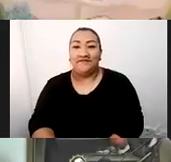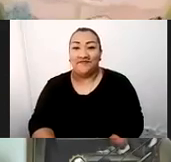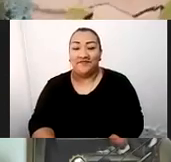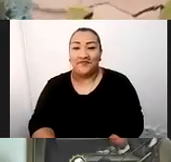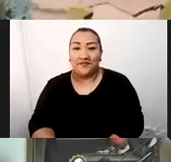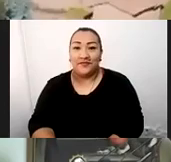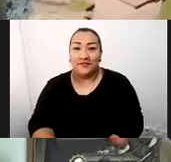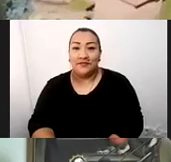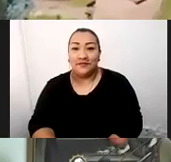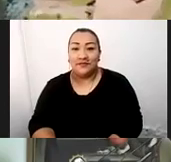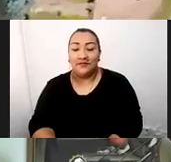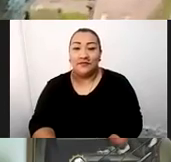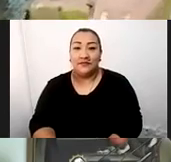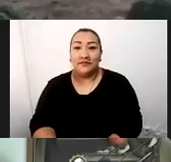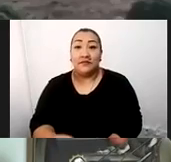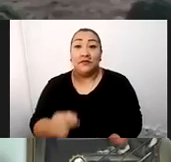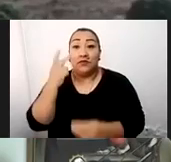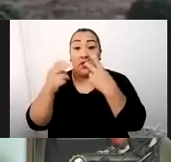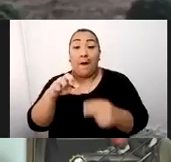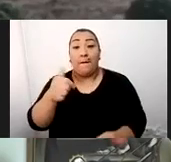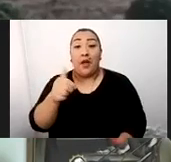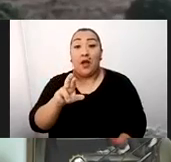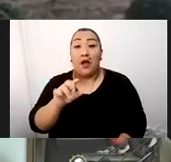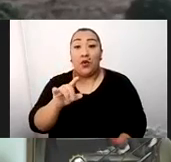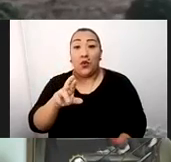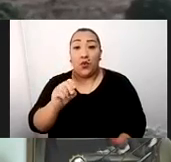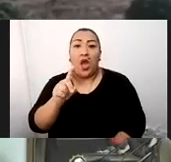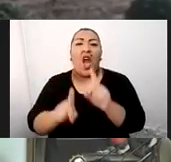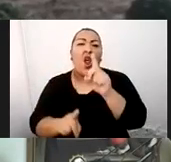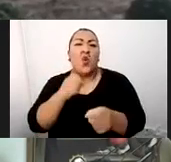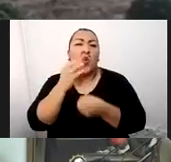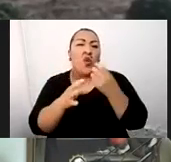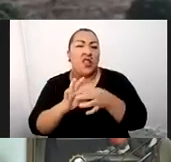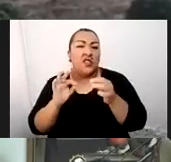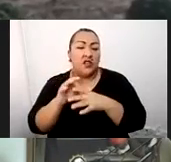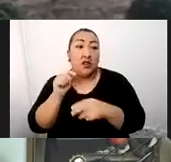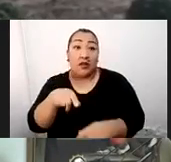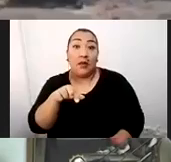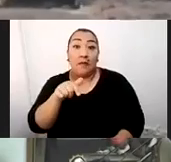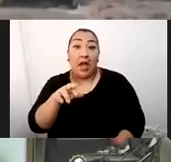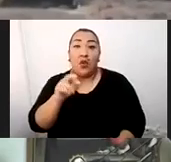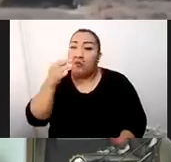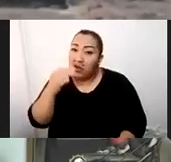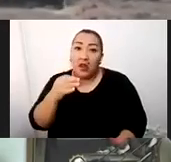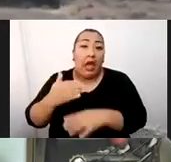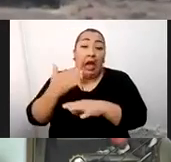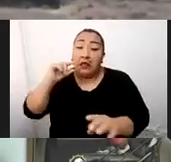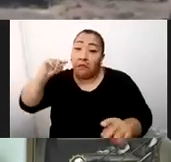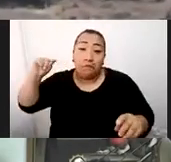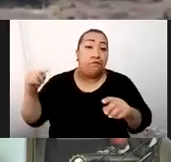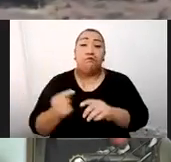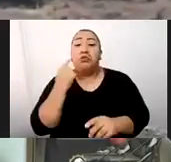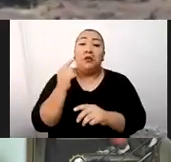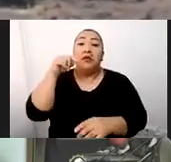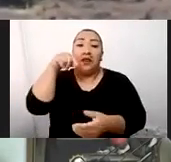Visita Paruro Algunas leyendas cuentan que Paruro fue el lugar donde se dio origen a la etnia